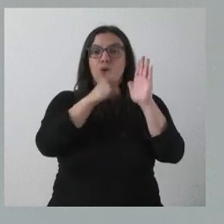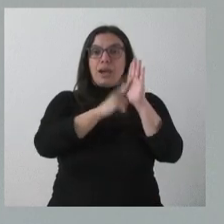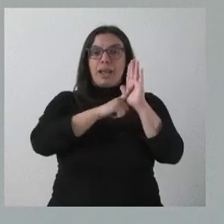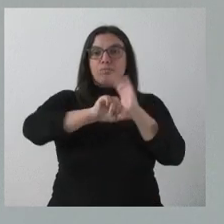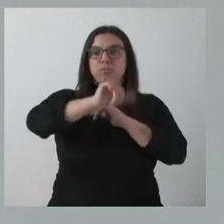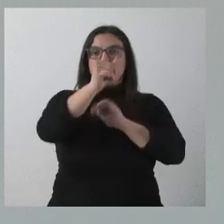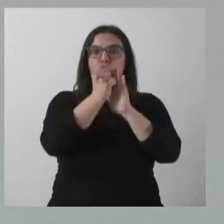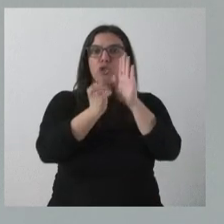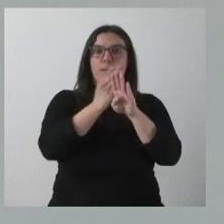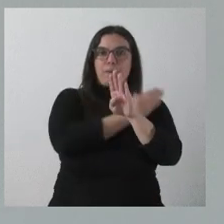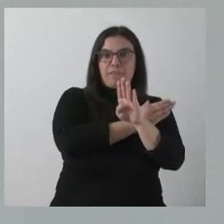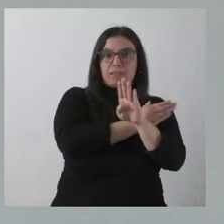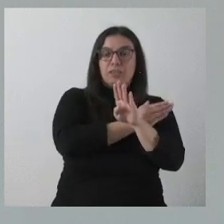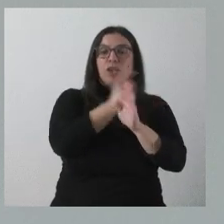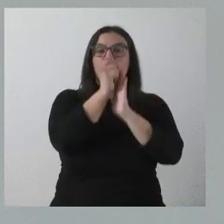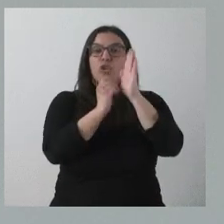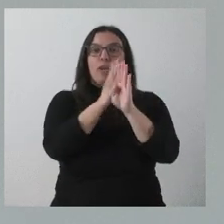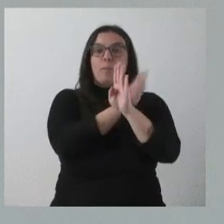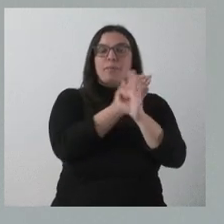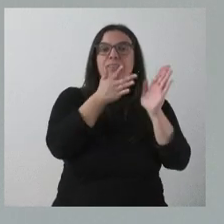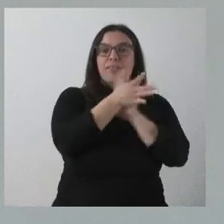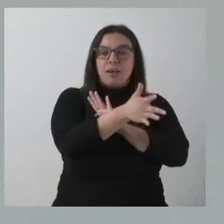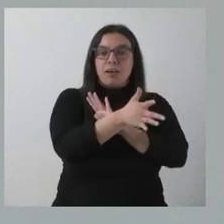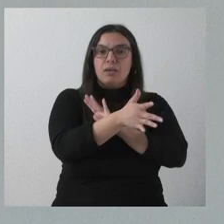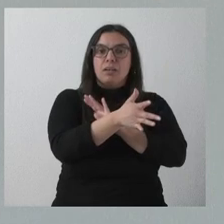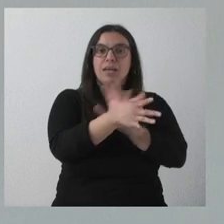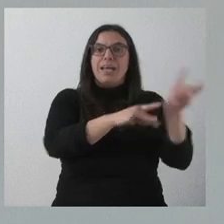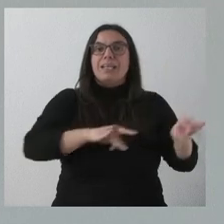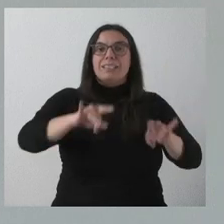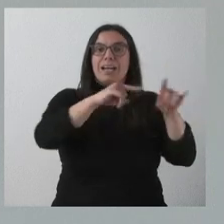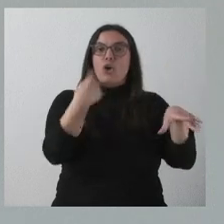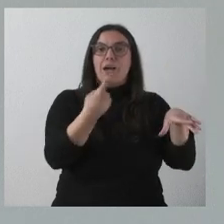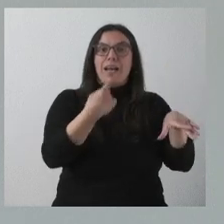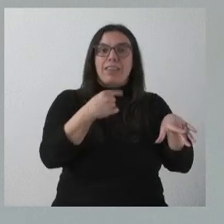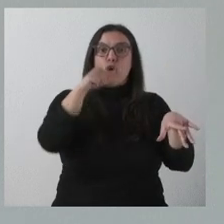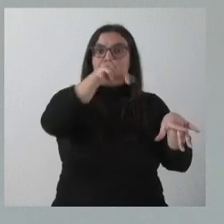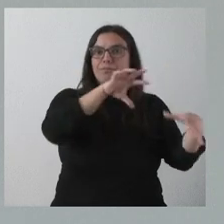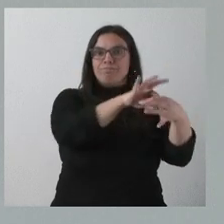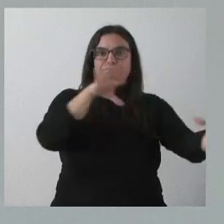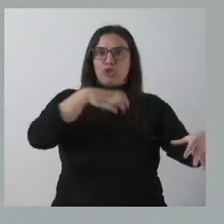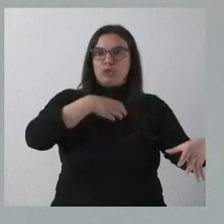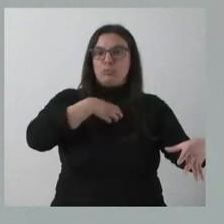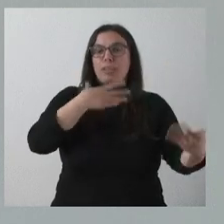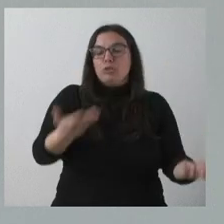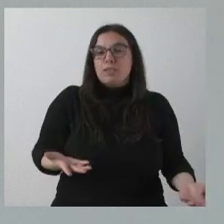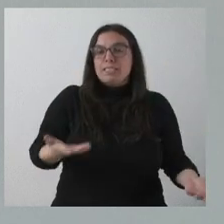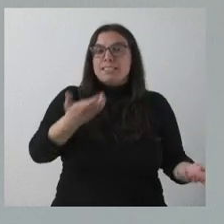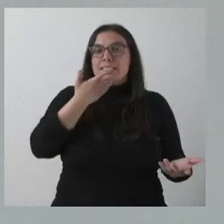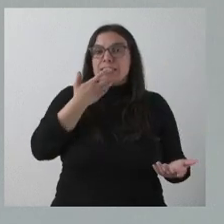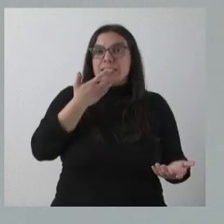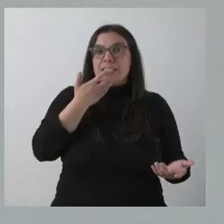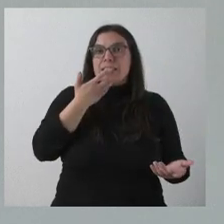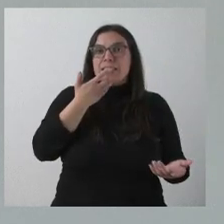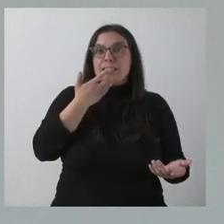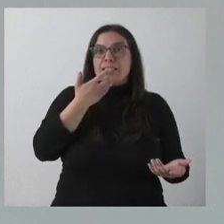previas y, entre las condiciones previas, está la no ubicación en terrenos de regadío y, por tanto, en la medida en que esto se pudiera